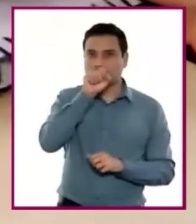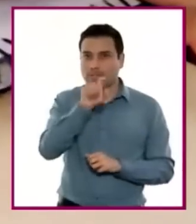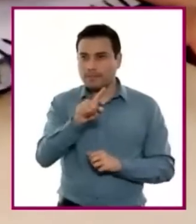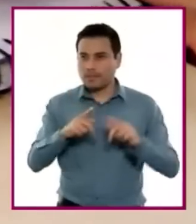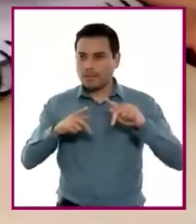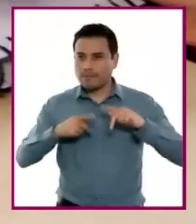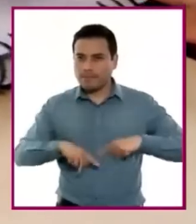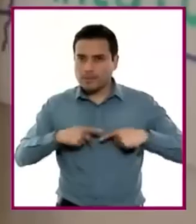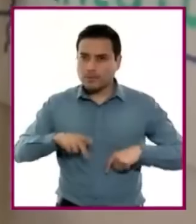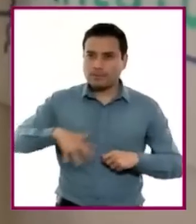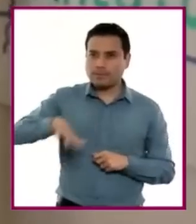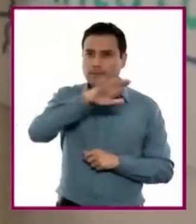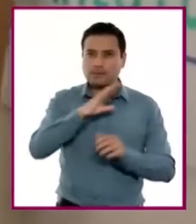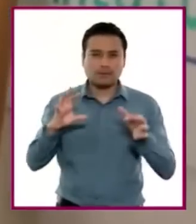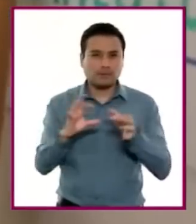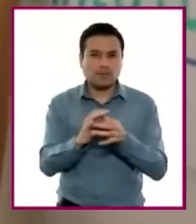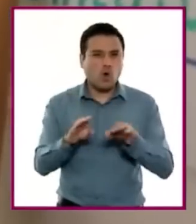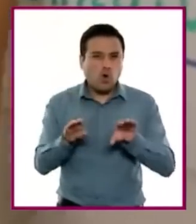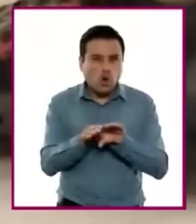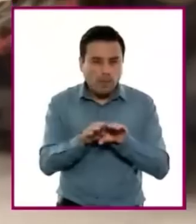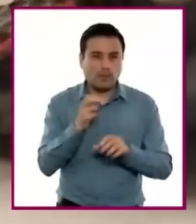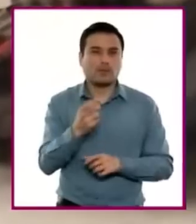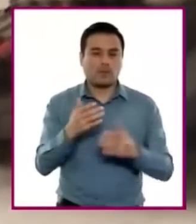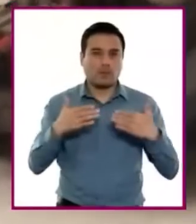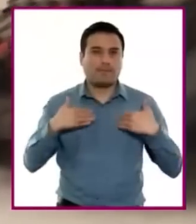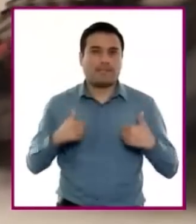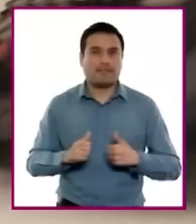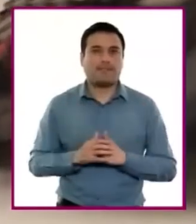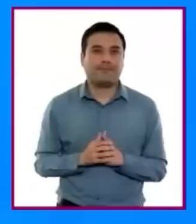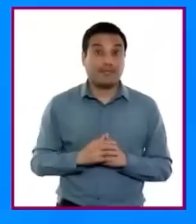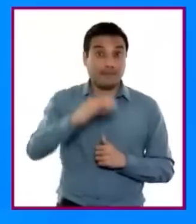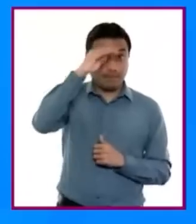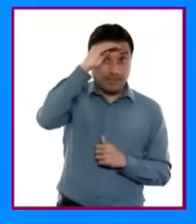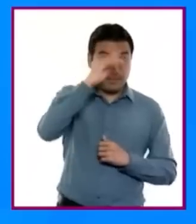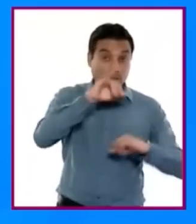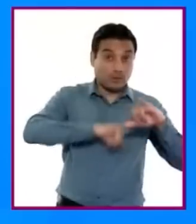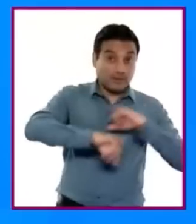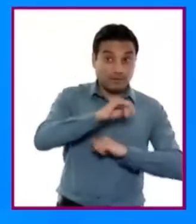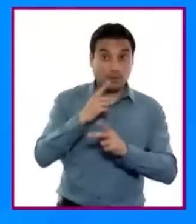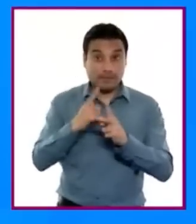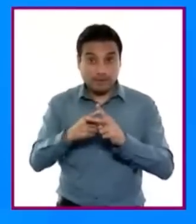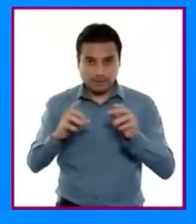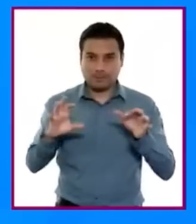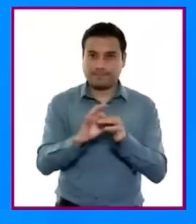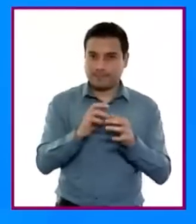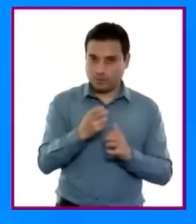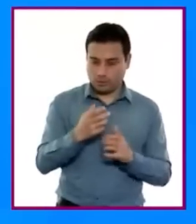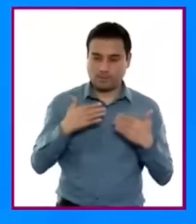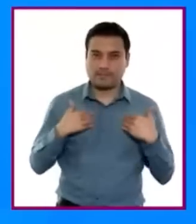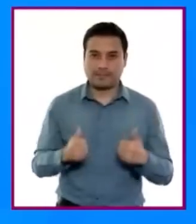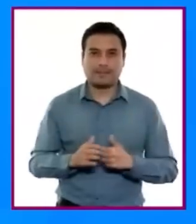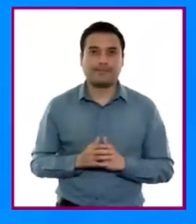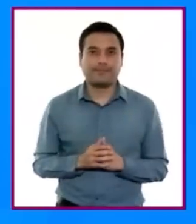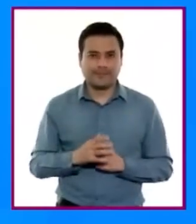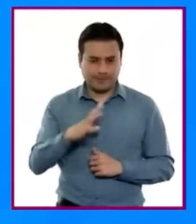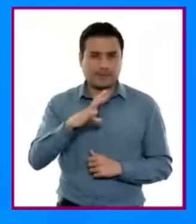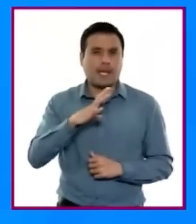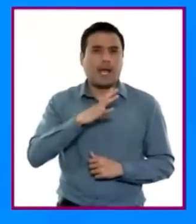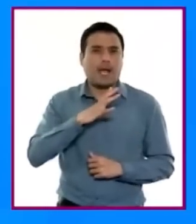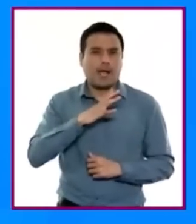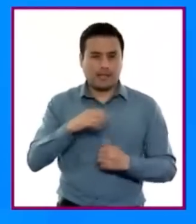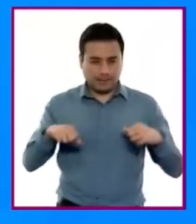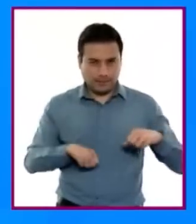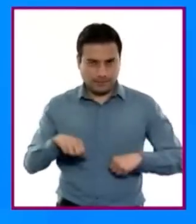articulando el desarrollo del pensamiento científico y matemático. Los saberes provienen de conocimientos y prácticas